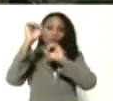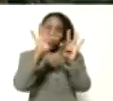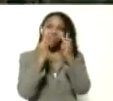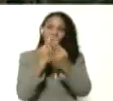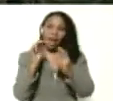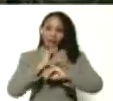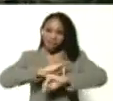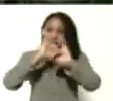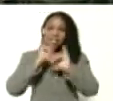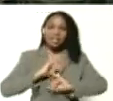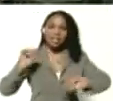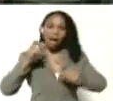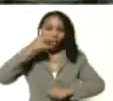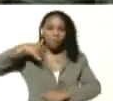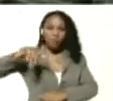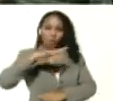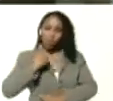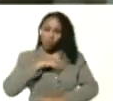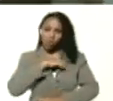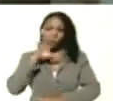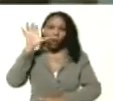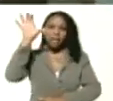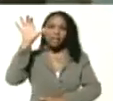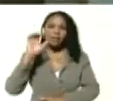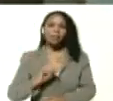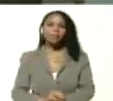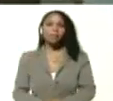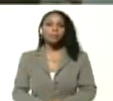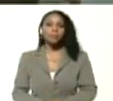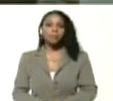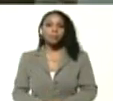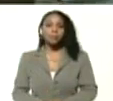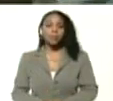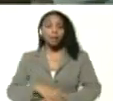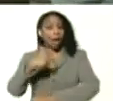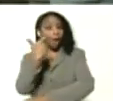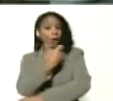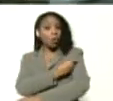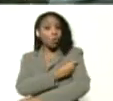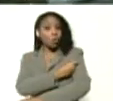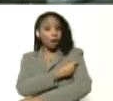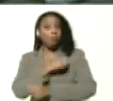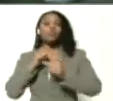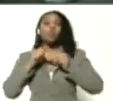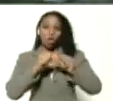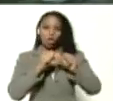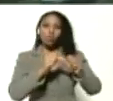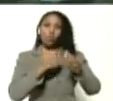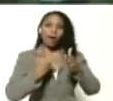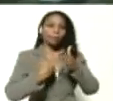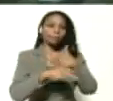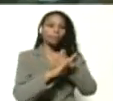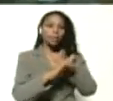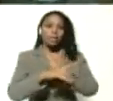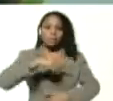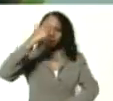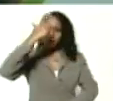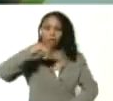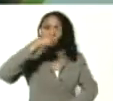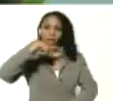felicidad del pueblo, de nuestro país. La vacuna va a continuar, con mucha seriedad.